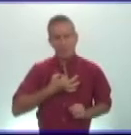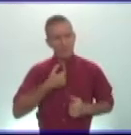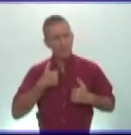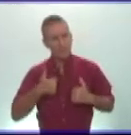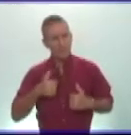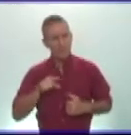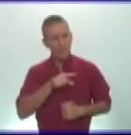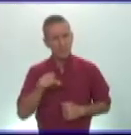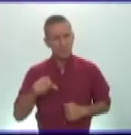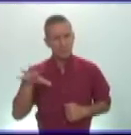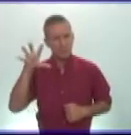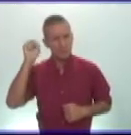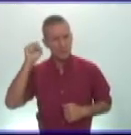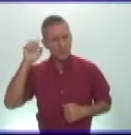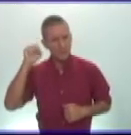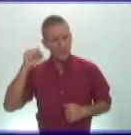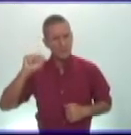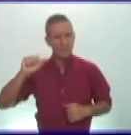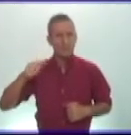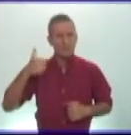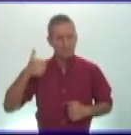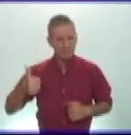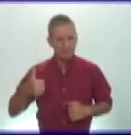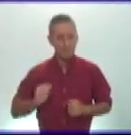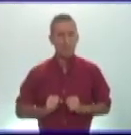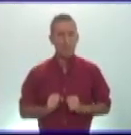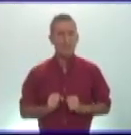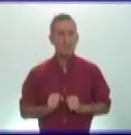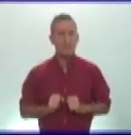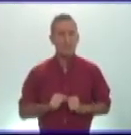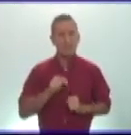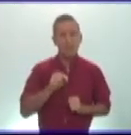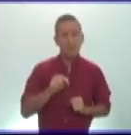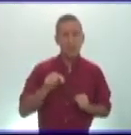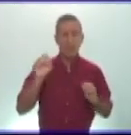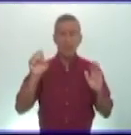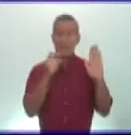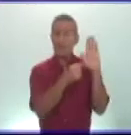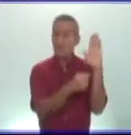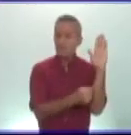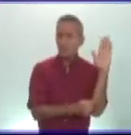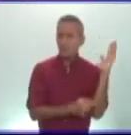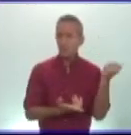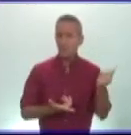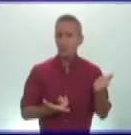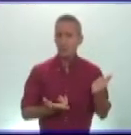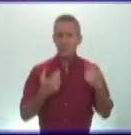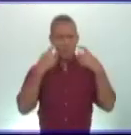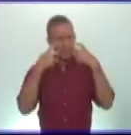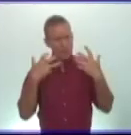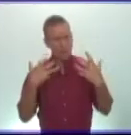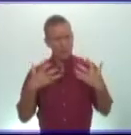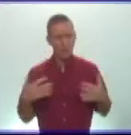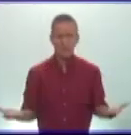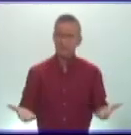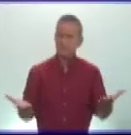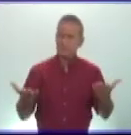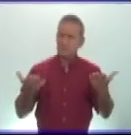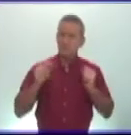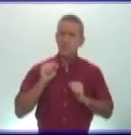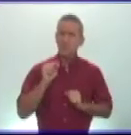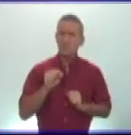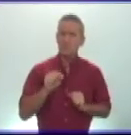qué significaba el antes de cristo y después de cristo pues precisamente estos elementos constituyeron cuestiones importantes en el desarrollo de esa